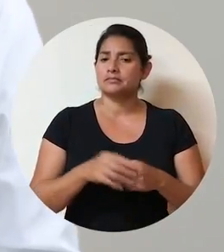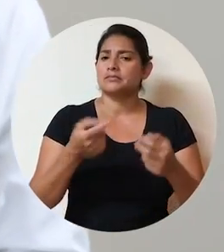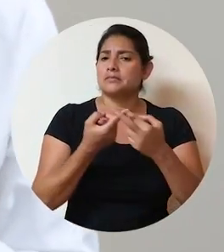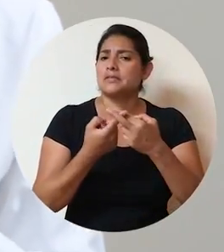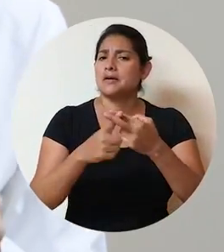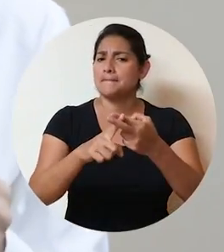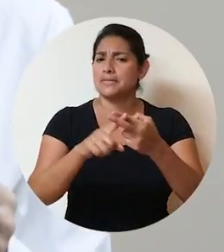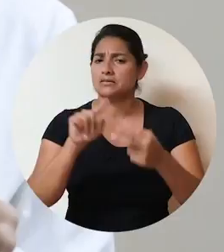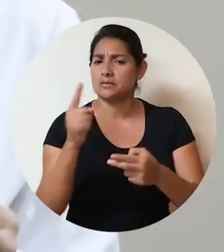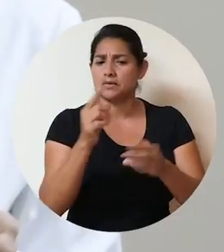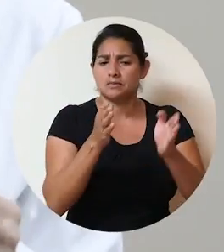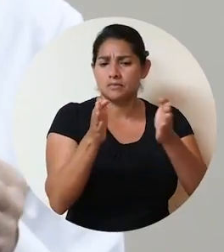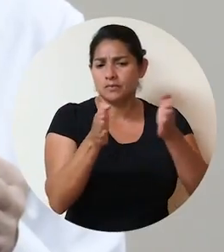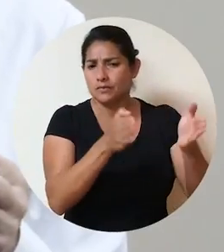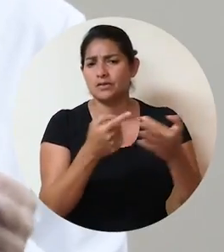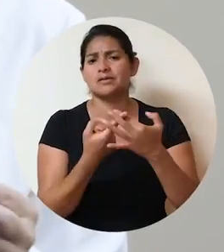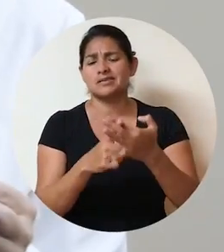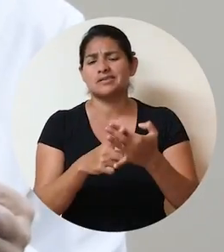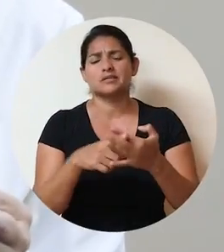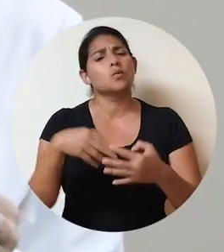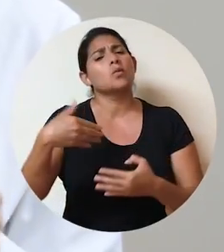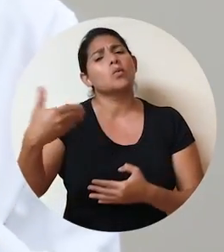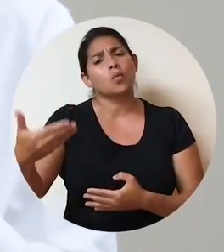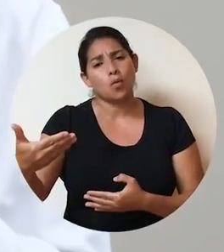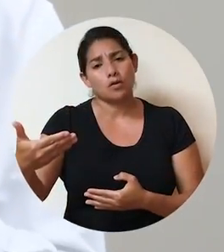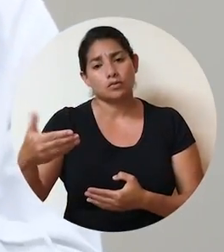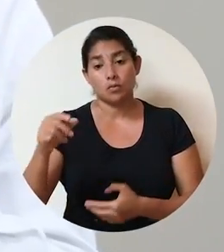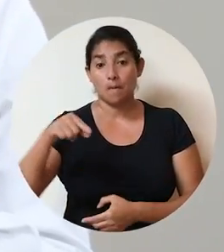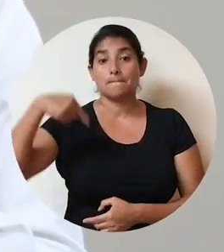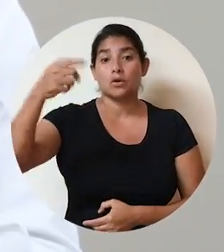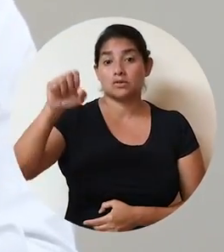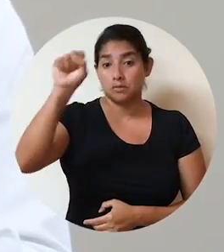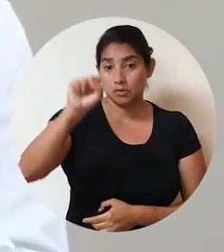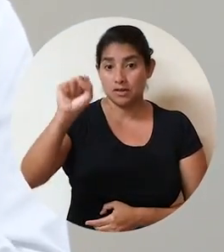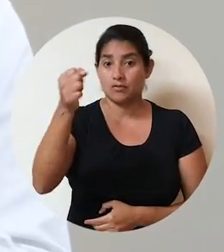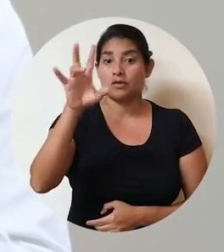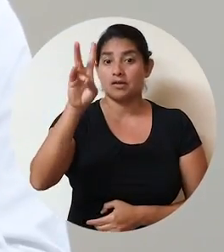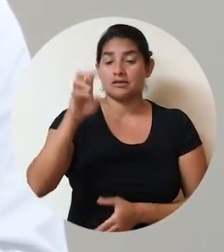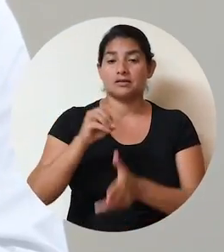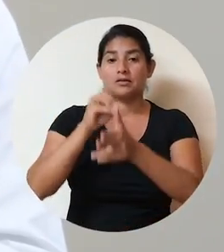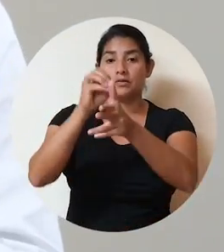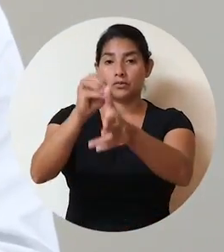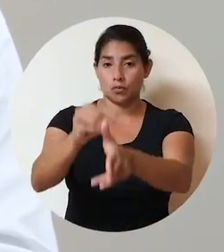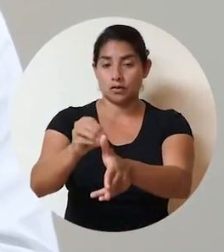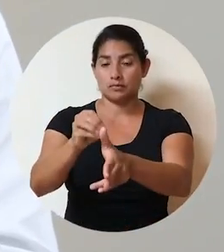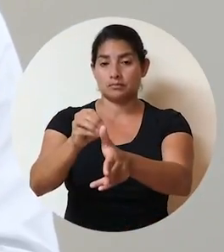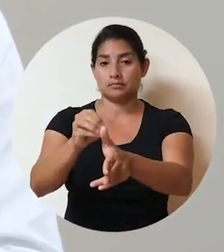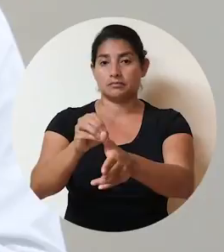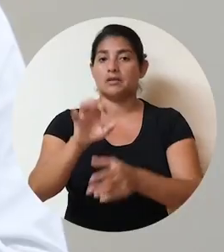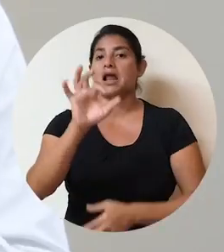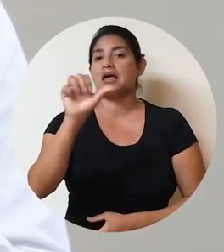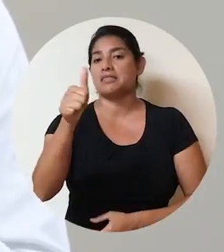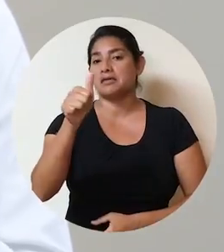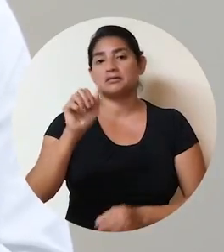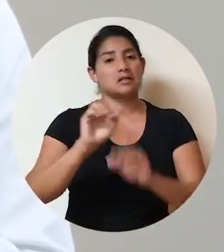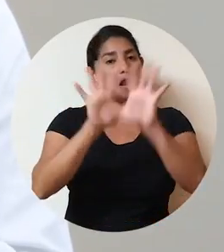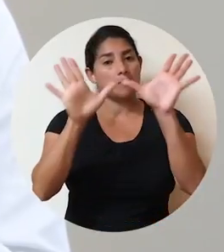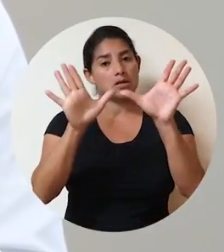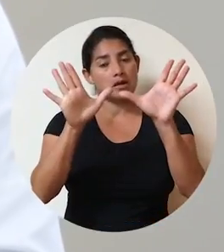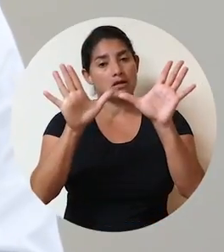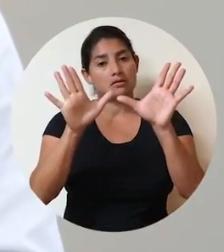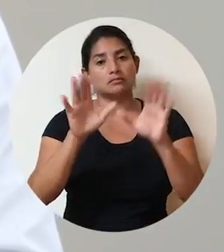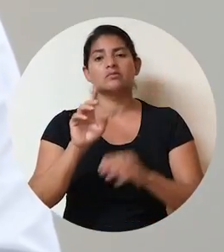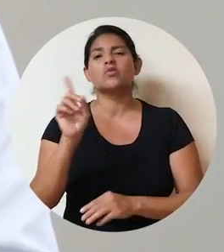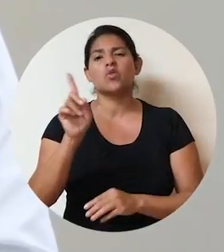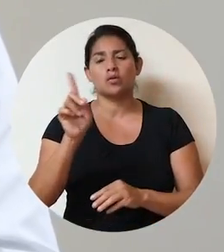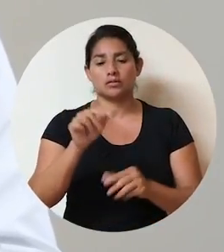La sesión inaugural de la instalación se celebrará el próximo sábado 17 de octubre a las